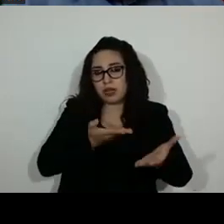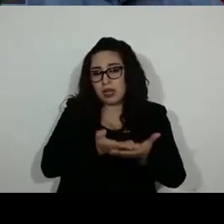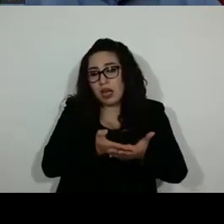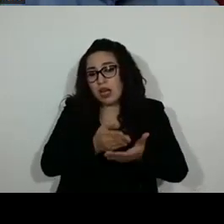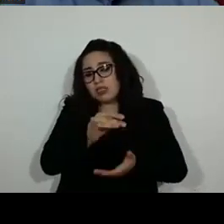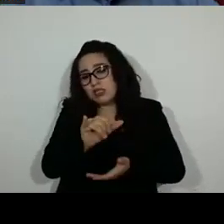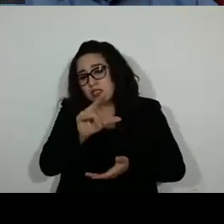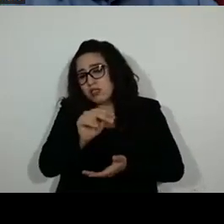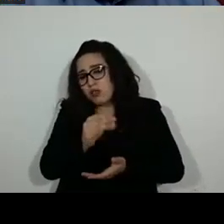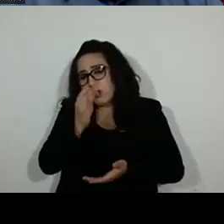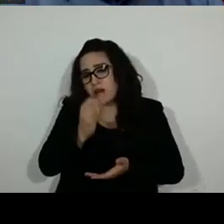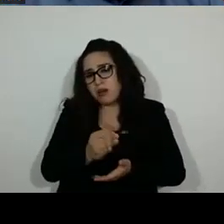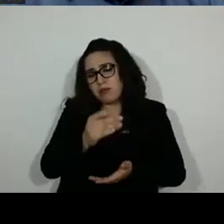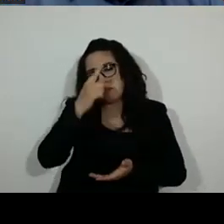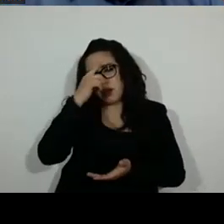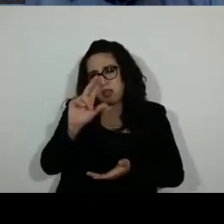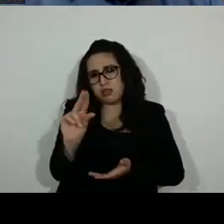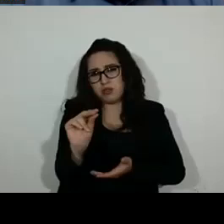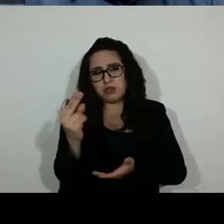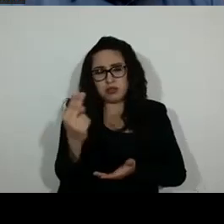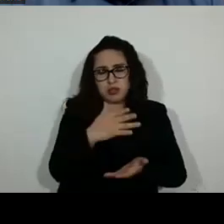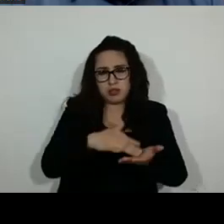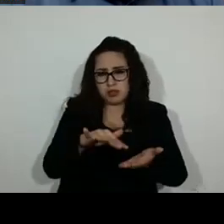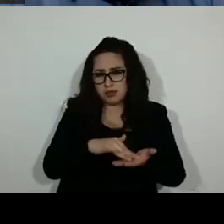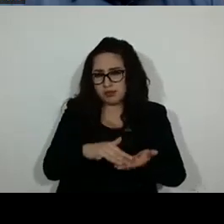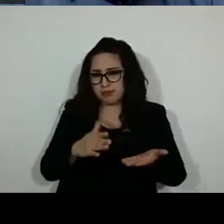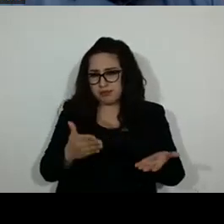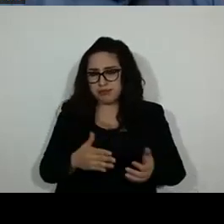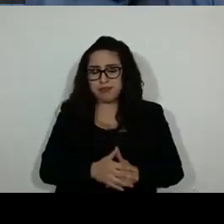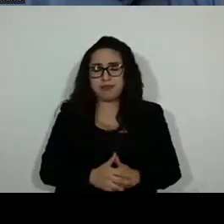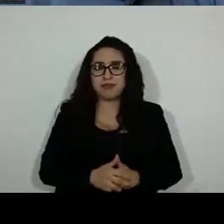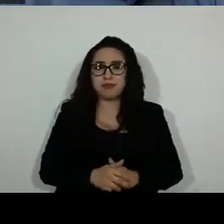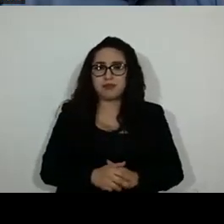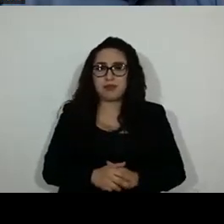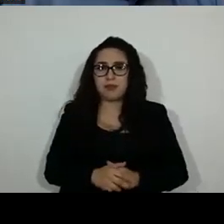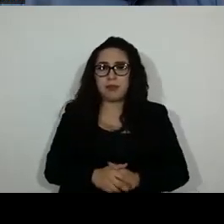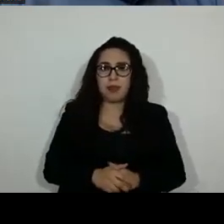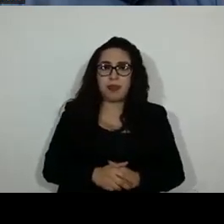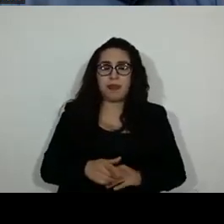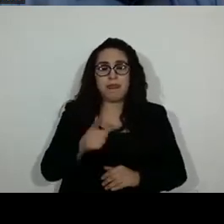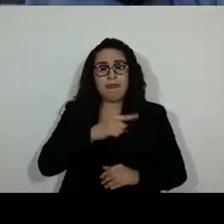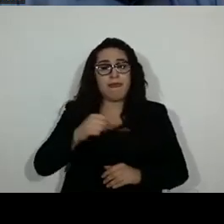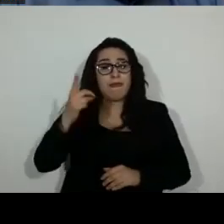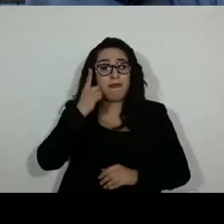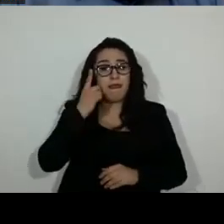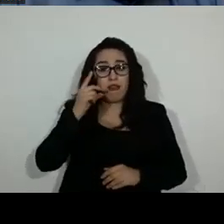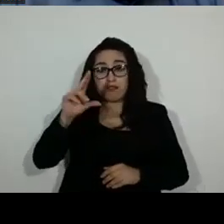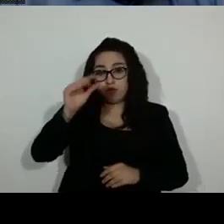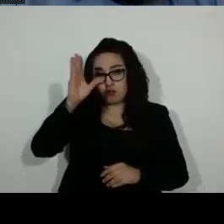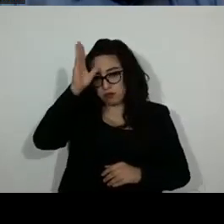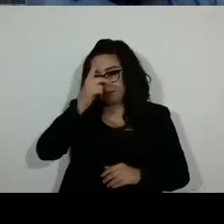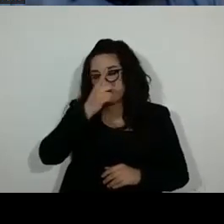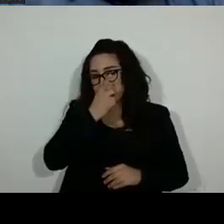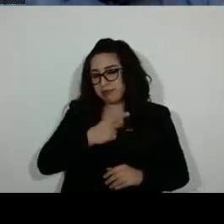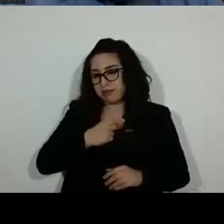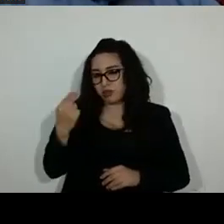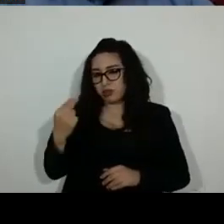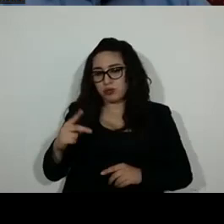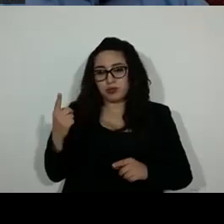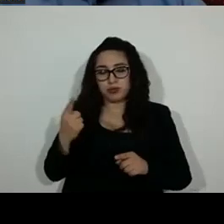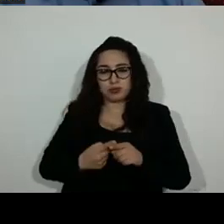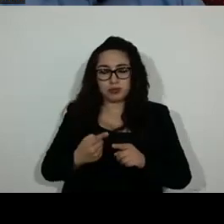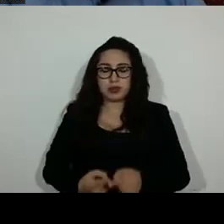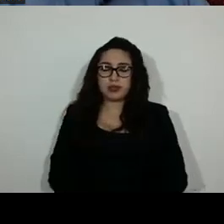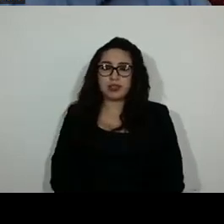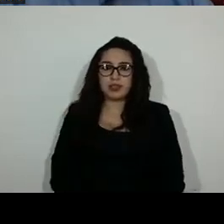dictamen de referencia, por lo que quien esté por la negativa, sírbase a manifestarlo de yo a vos, diciendo su